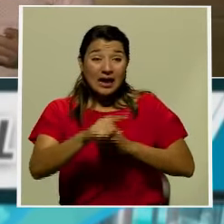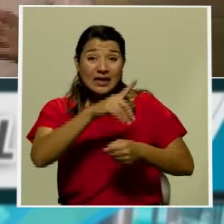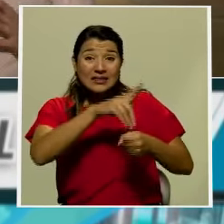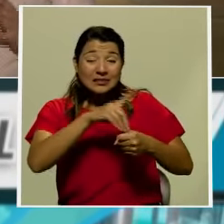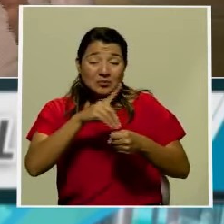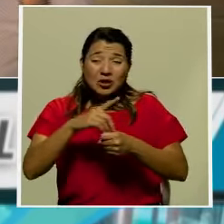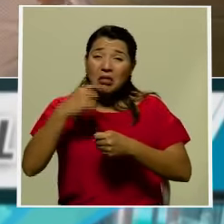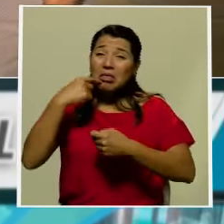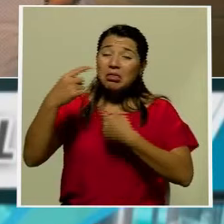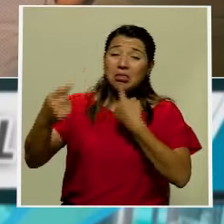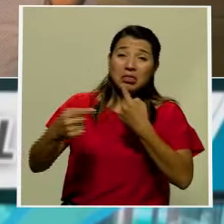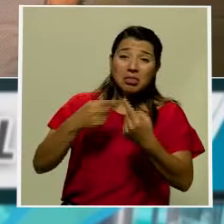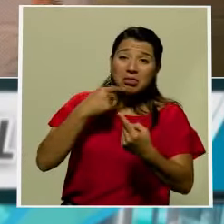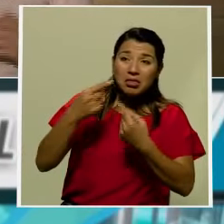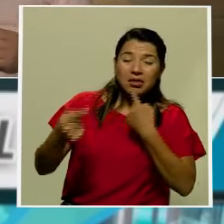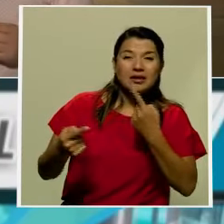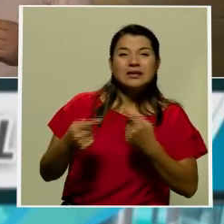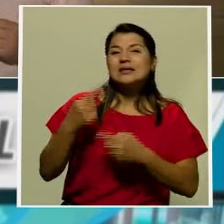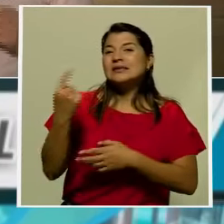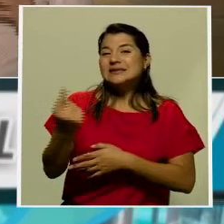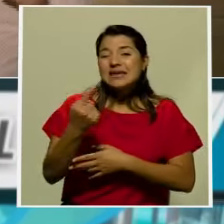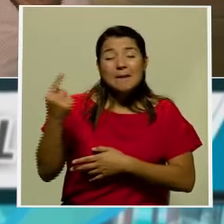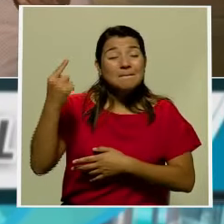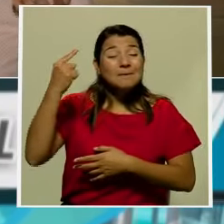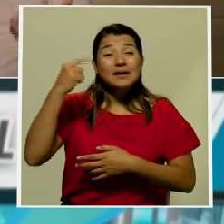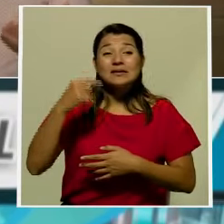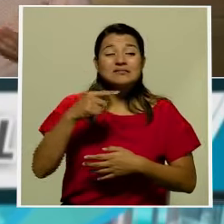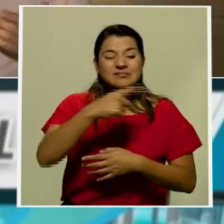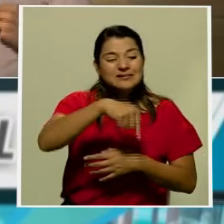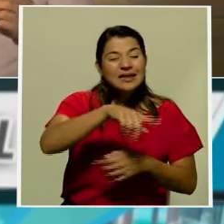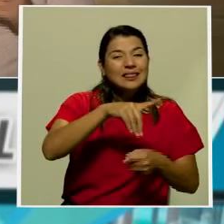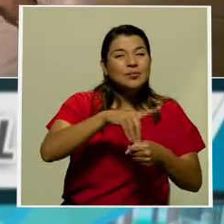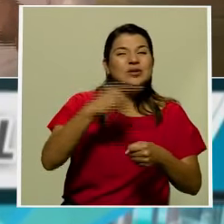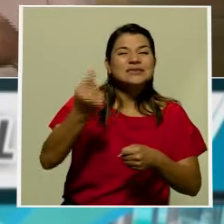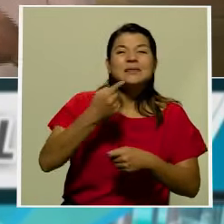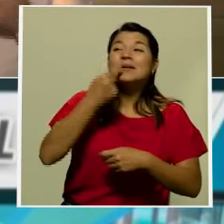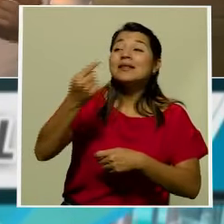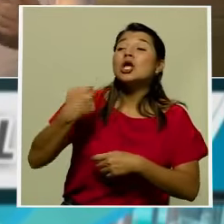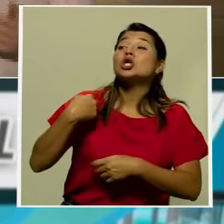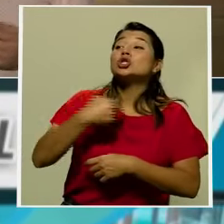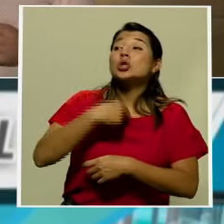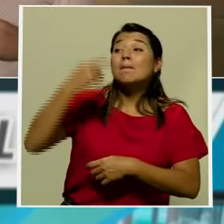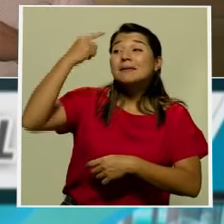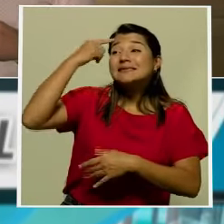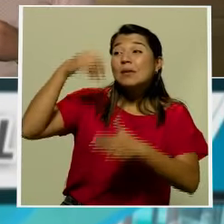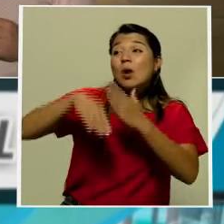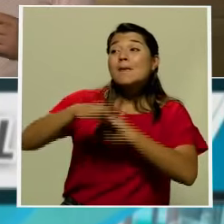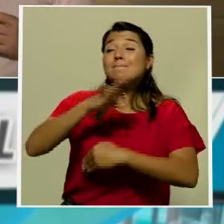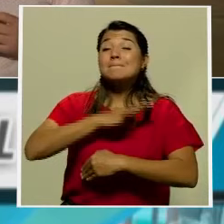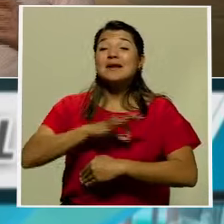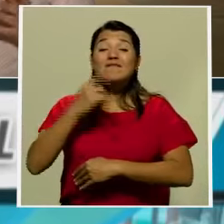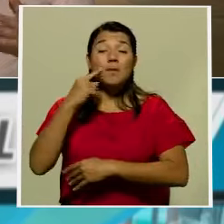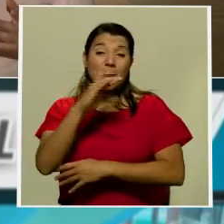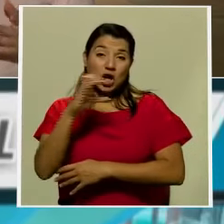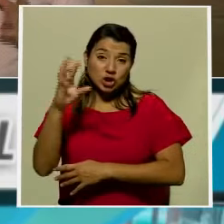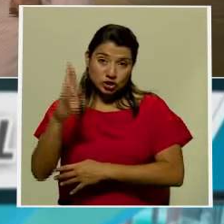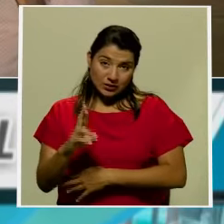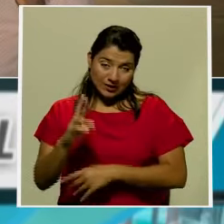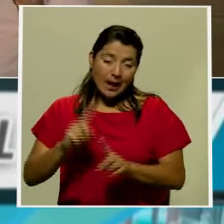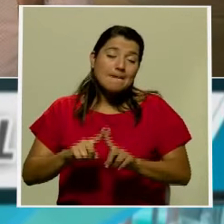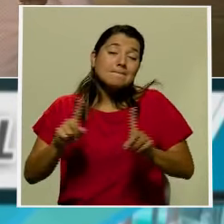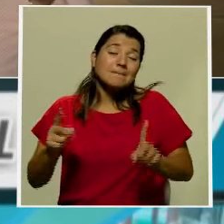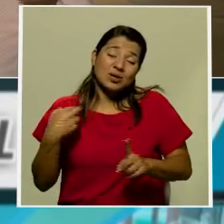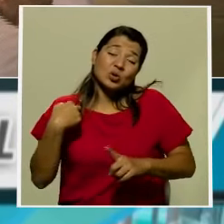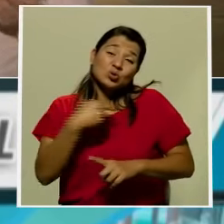diciendo que van siempre a pesar en lo principal para el país sabemos y como lo decía don Ronald Alfaro también del CIEP